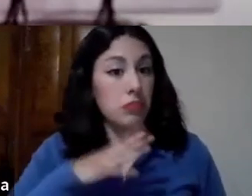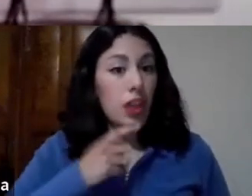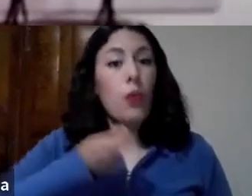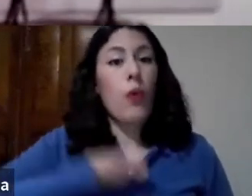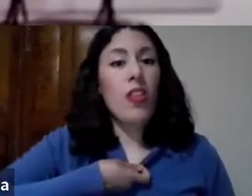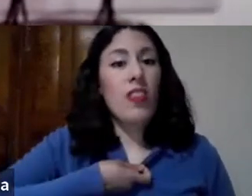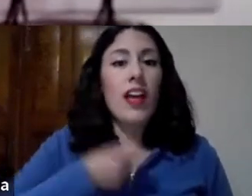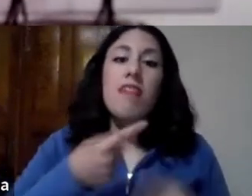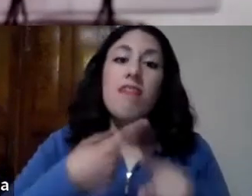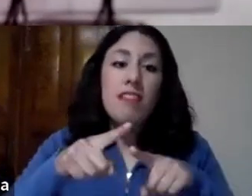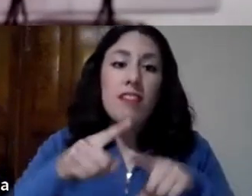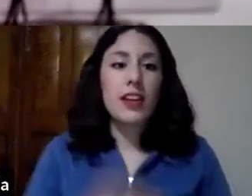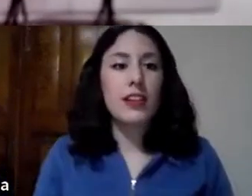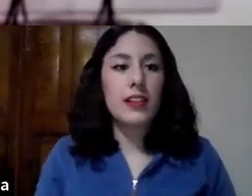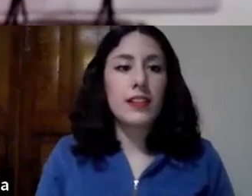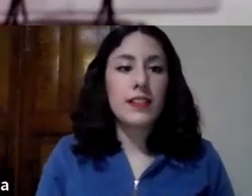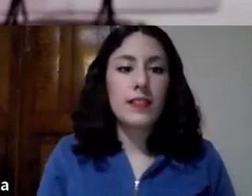como mi identidad verdadera